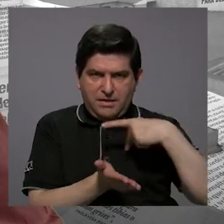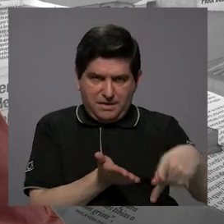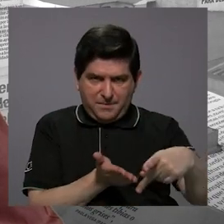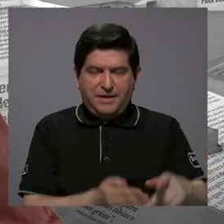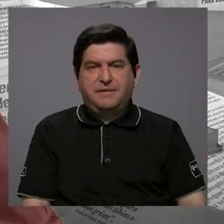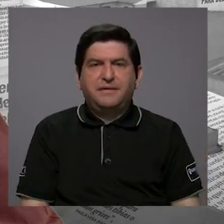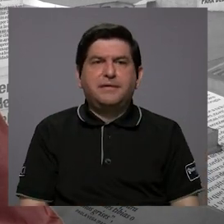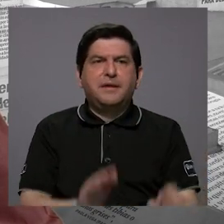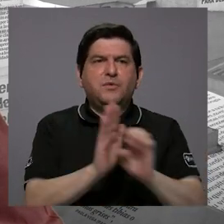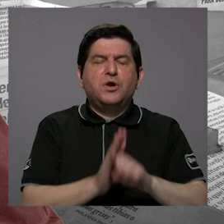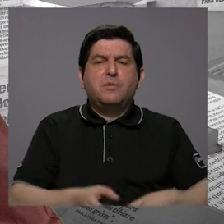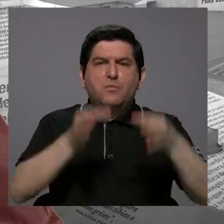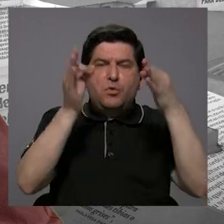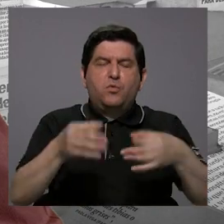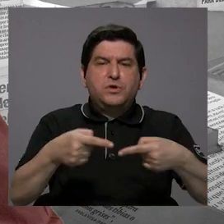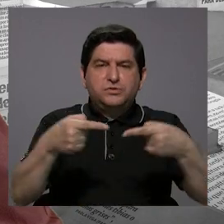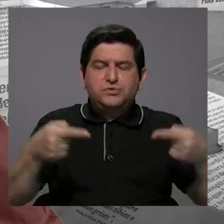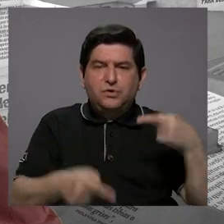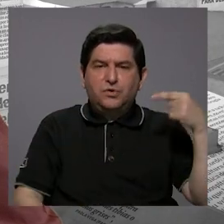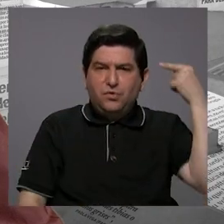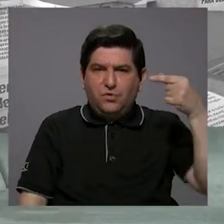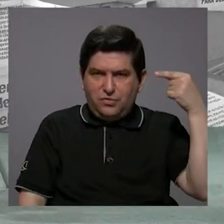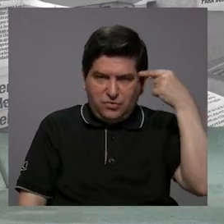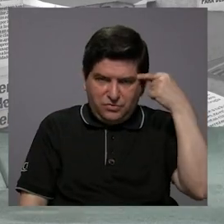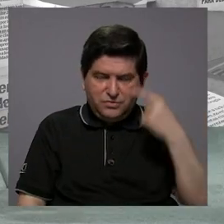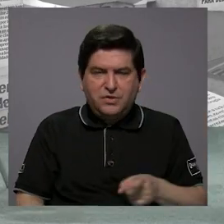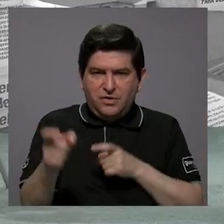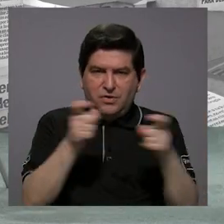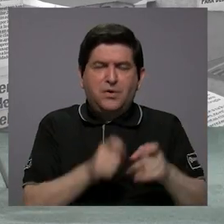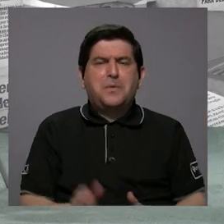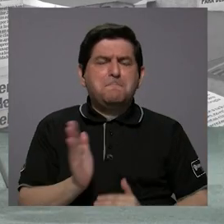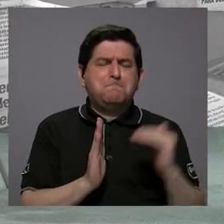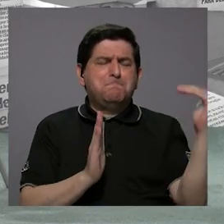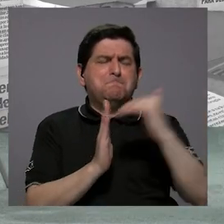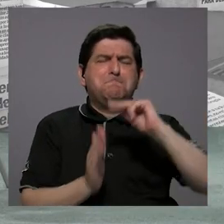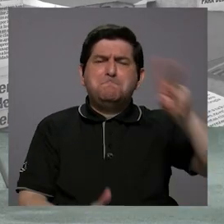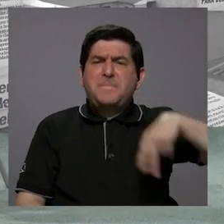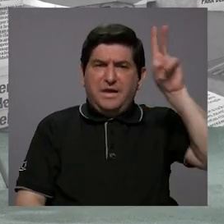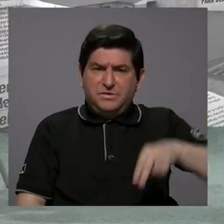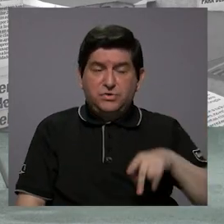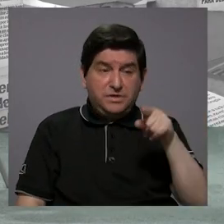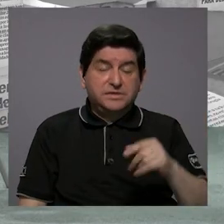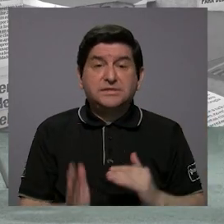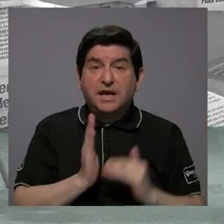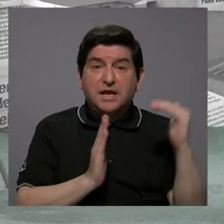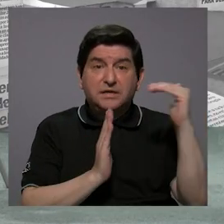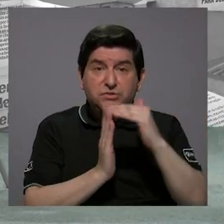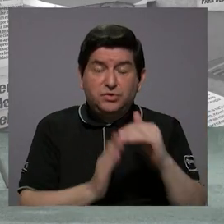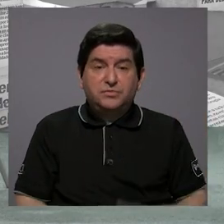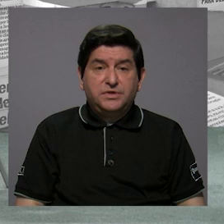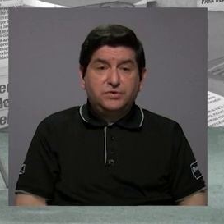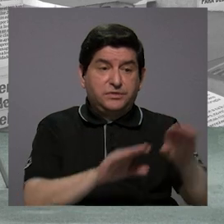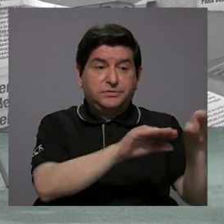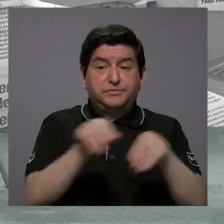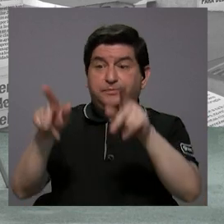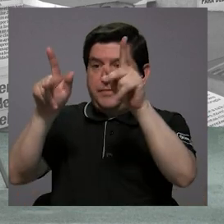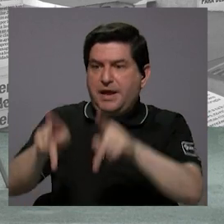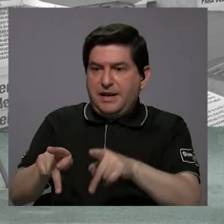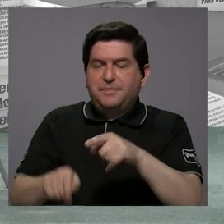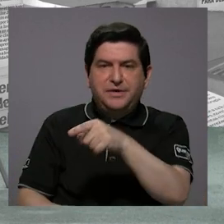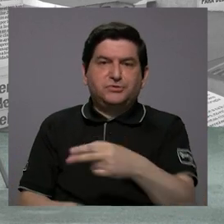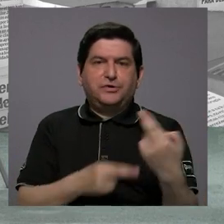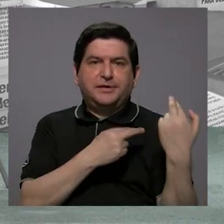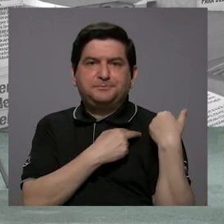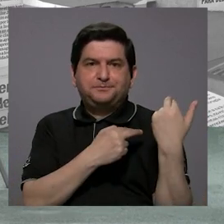en un, por ejemplo, juicio contencioso administrativo, cierta cantidad de millones de colones. Esas millones se los trasladan a la persona que